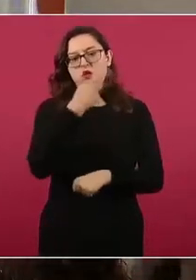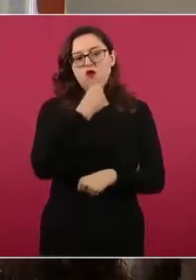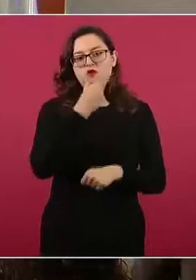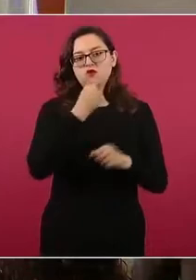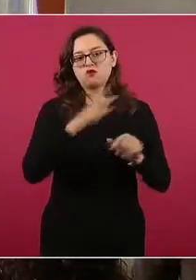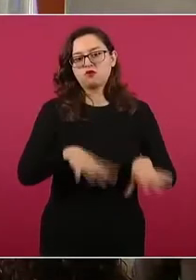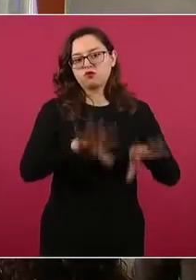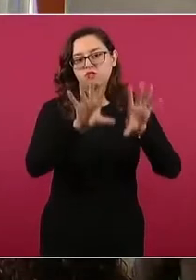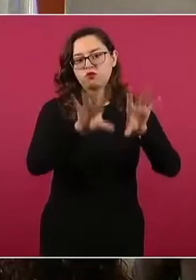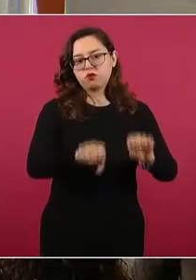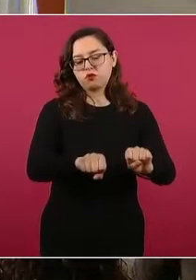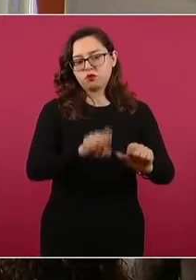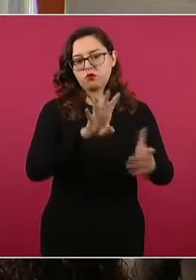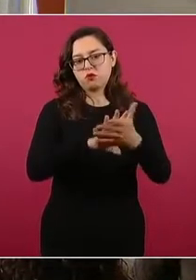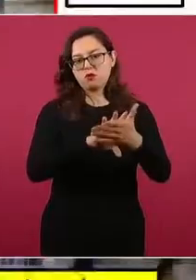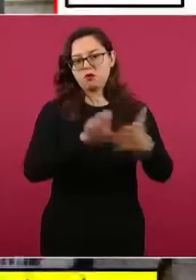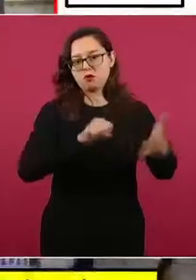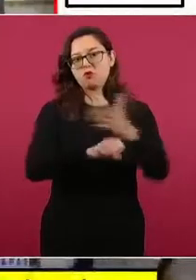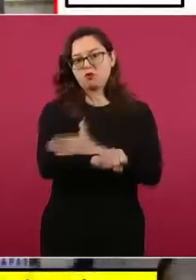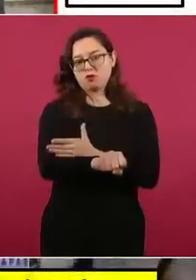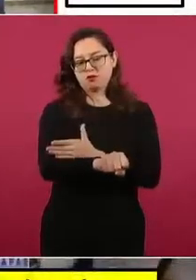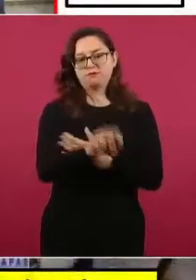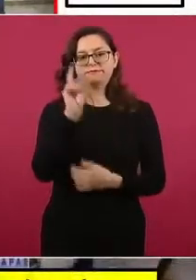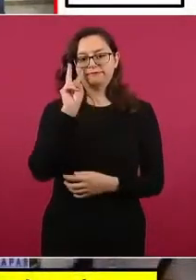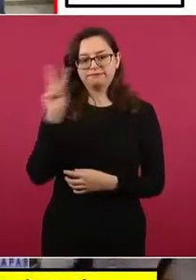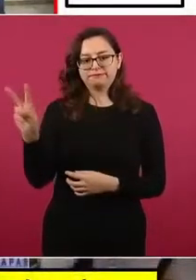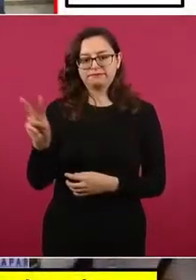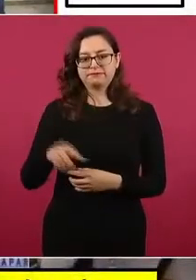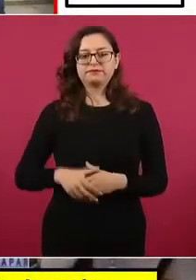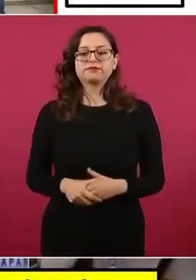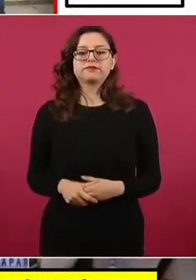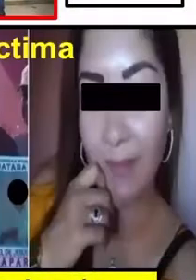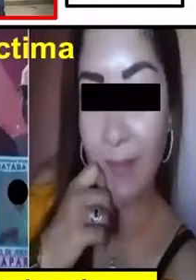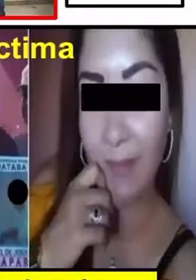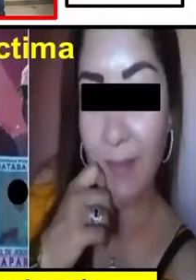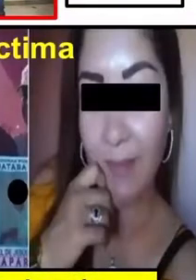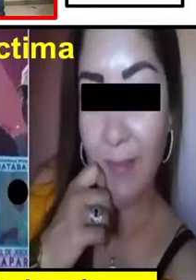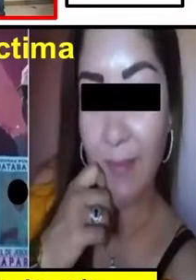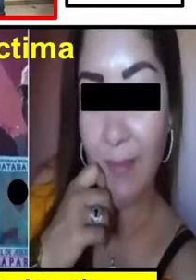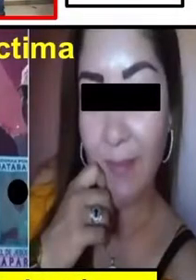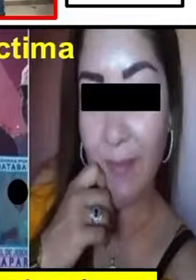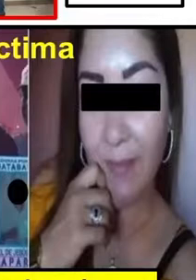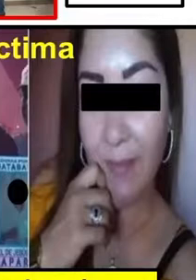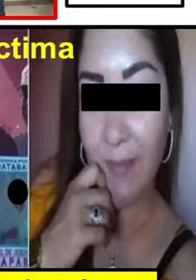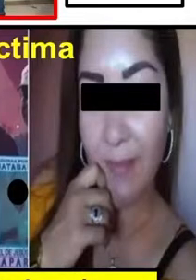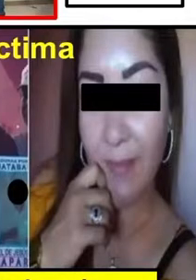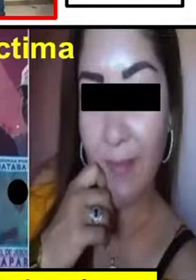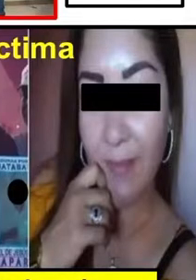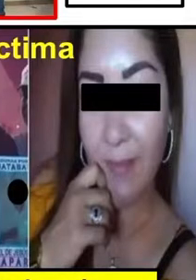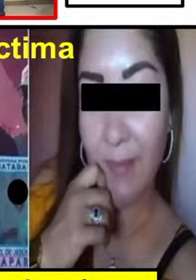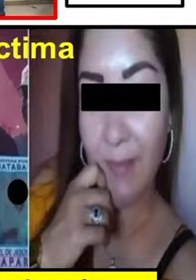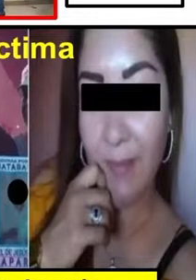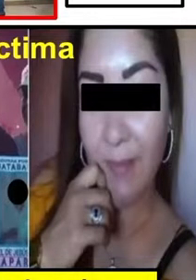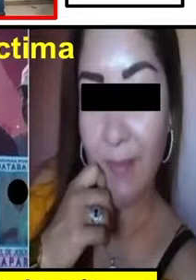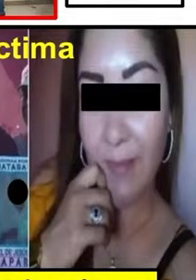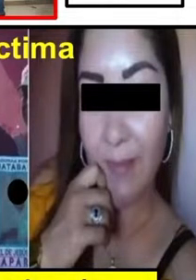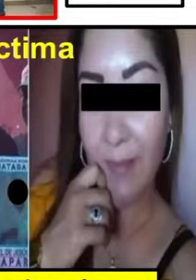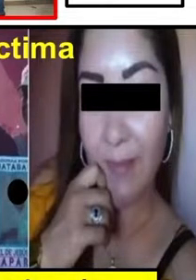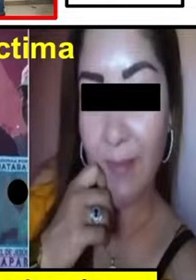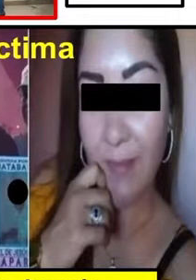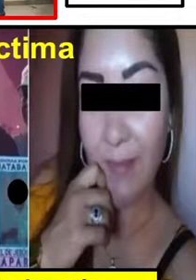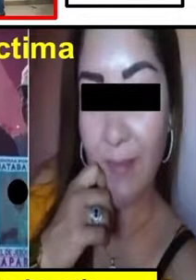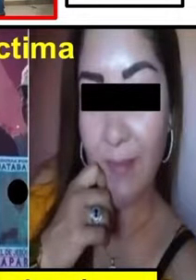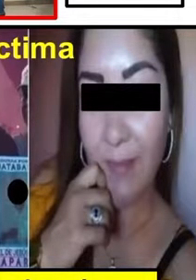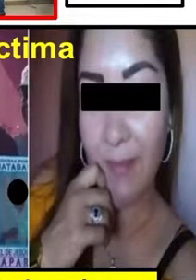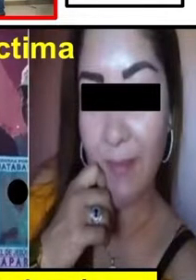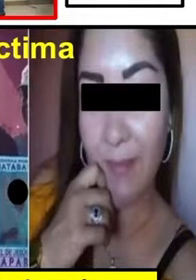tras cumplimentar un orden de aprehensión en su contra por el delito de feminicidio en agravio de su pareja sentimental,